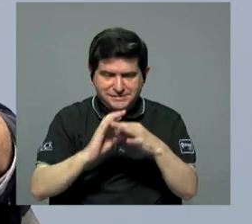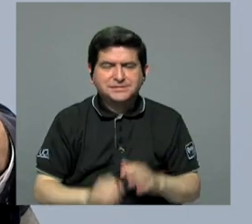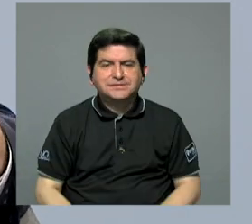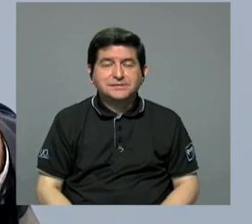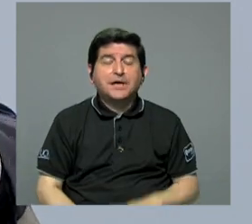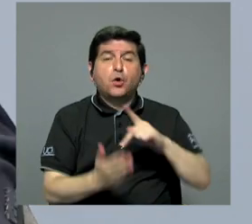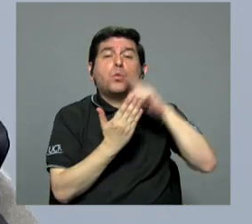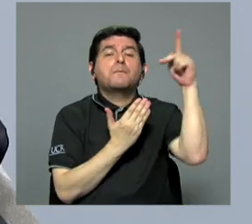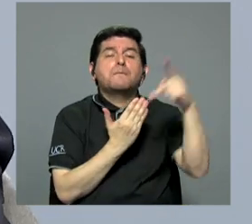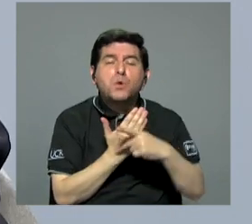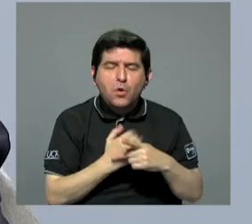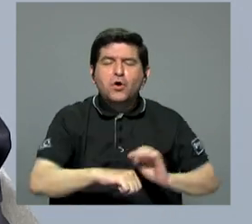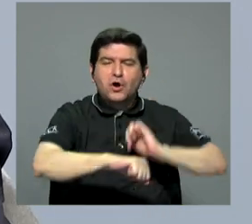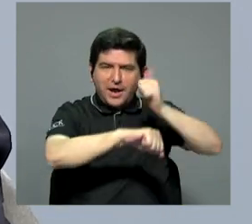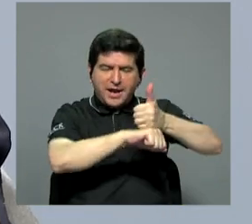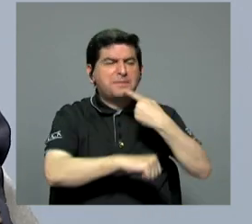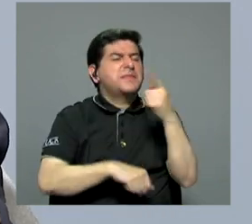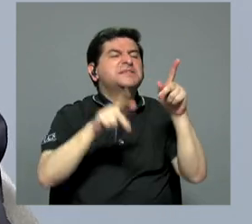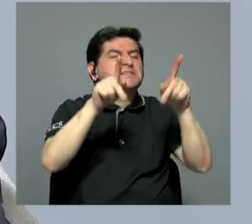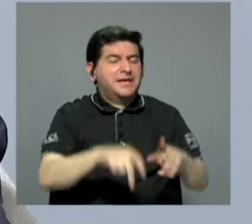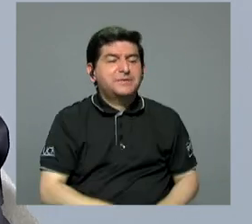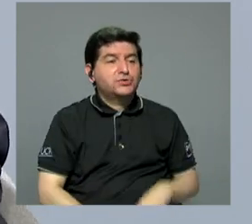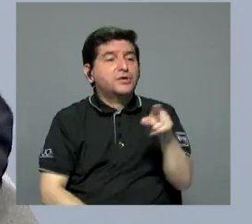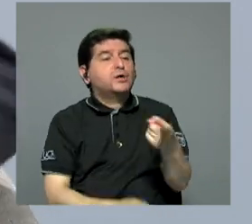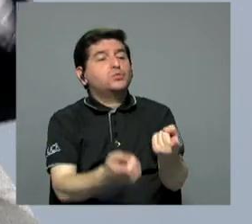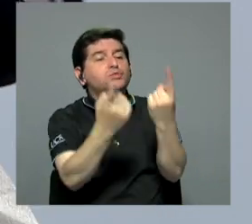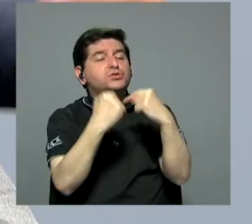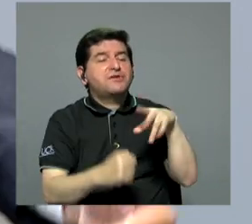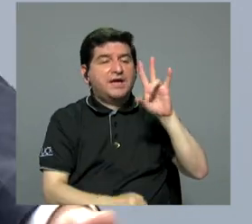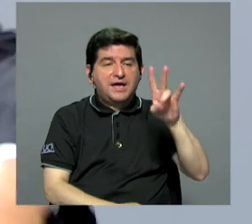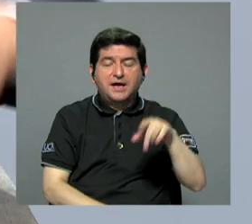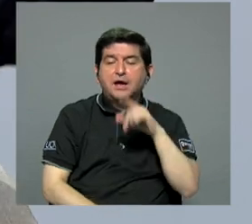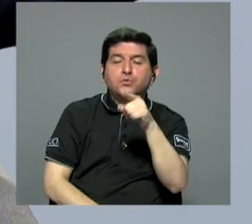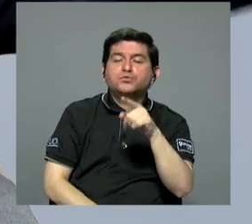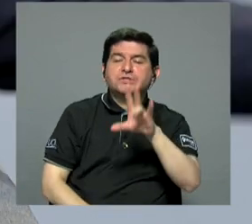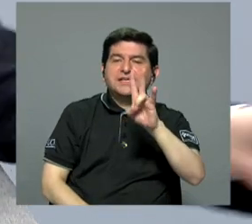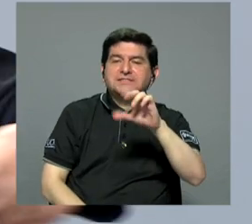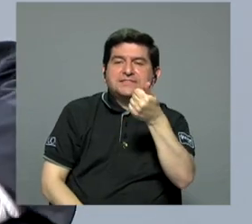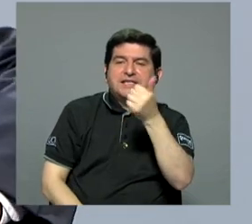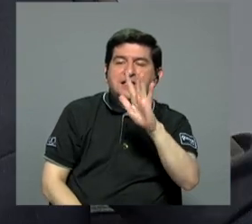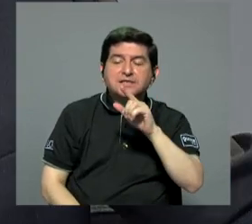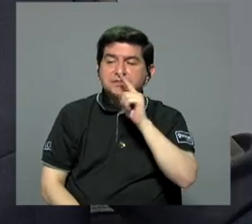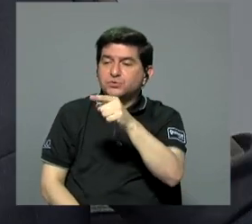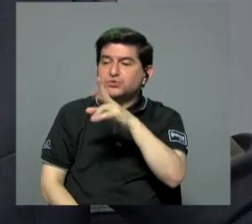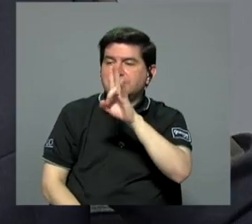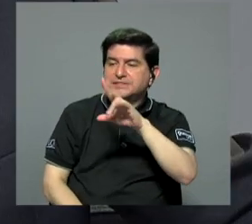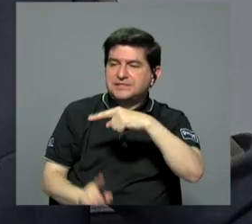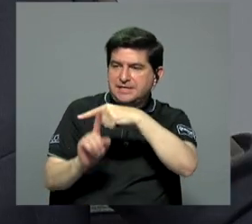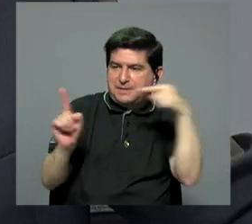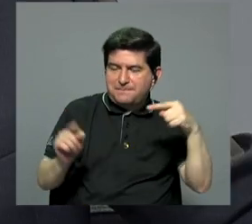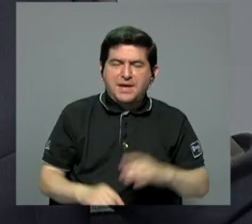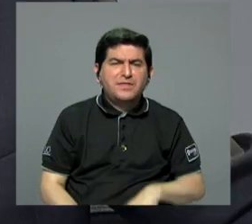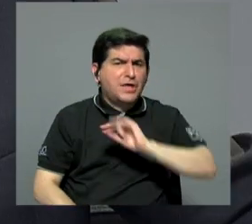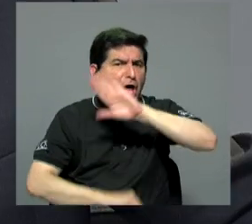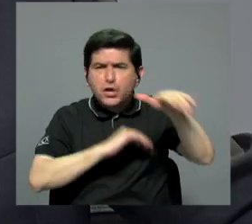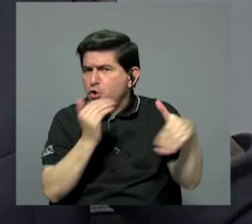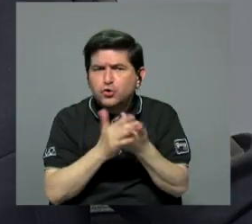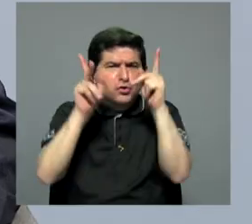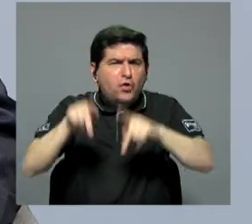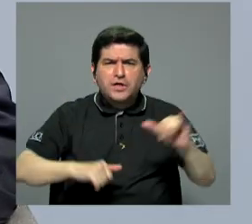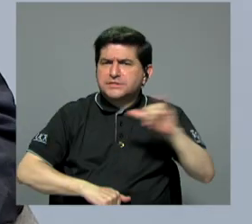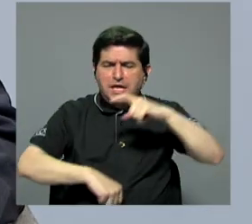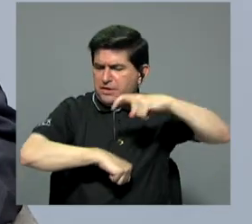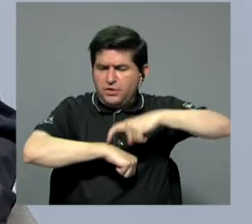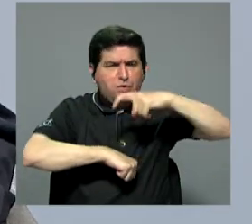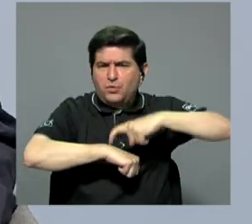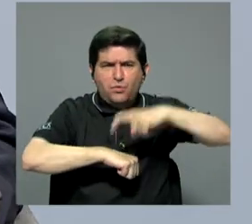porque es programada, y usted puede decirle al paciente, usted venga a las 7, usted entra a las 7 y 15, usted a las 7 y media y no tienen por qué entrar todos juntos